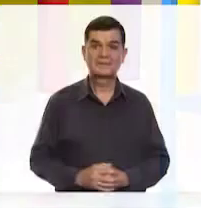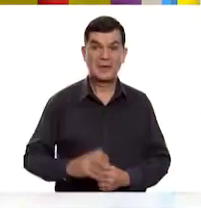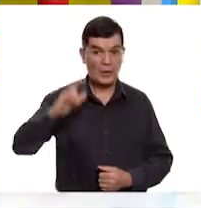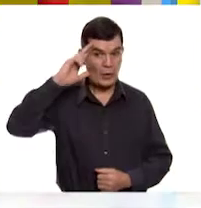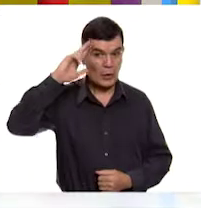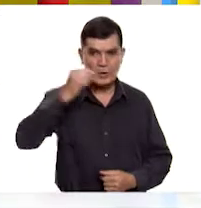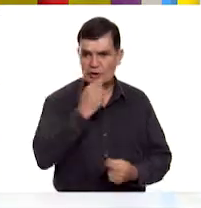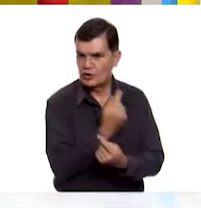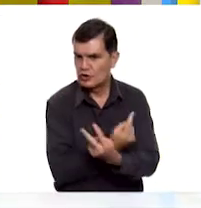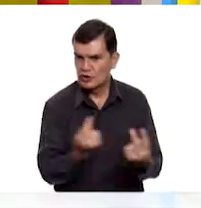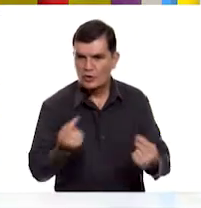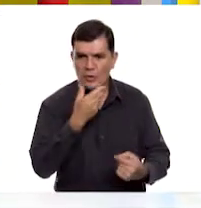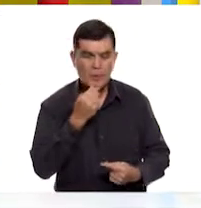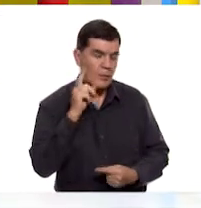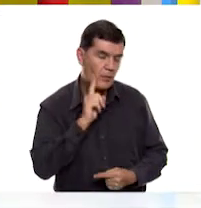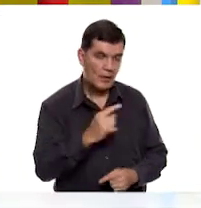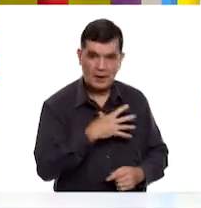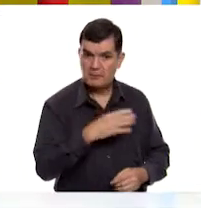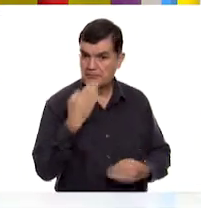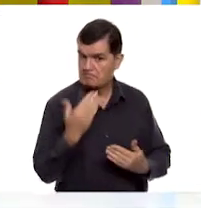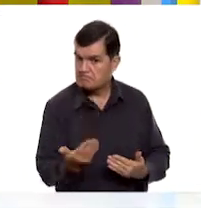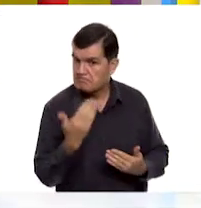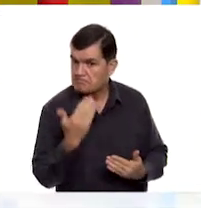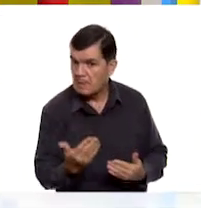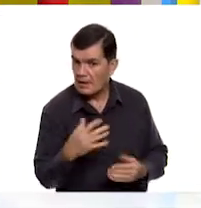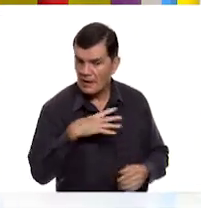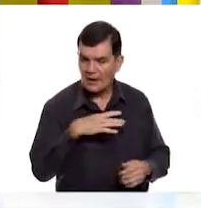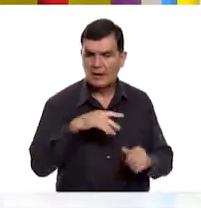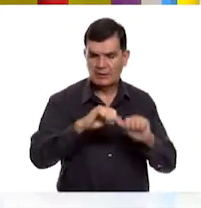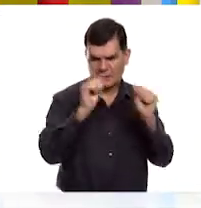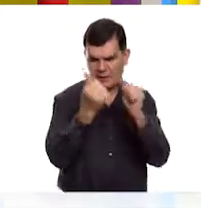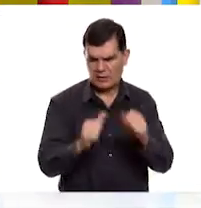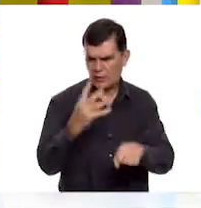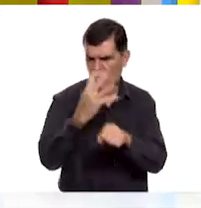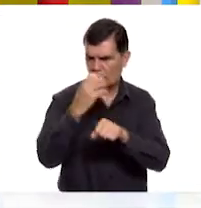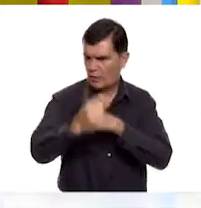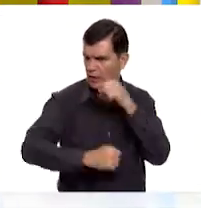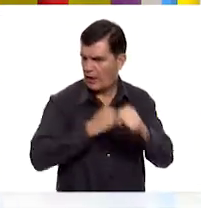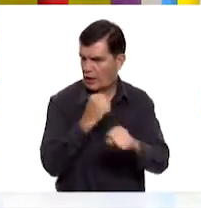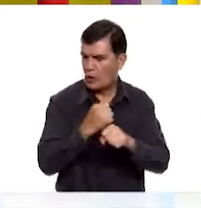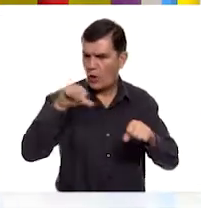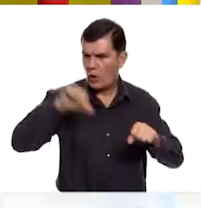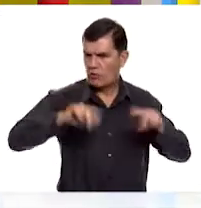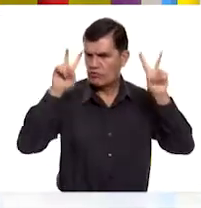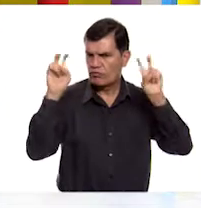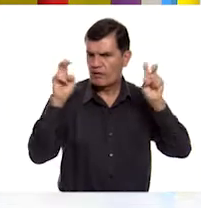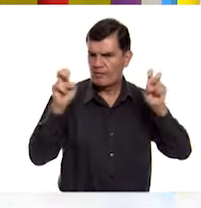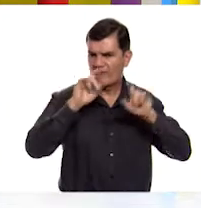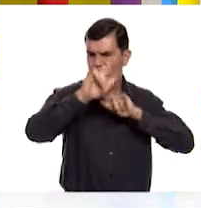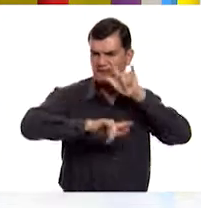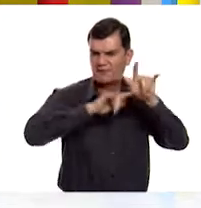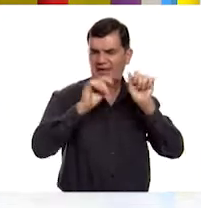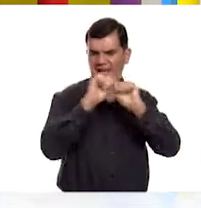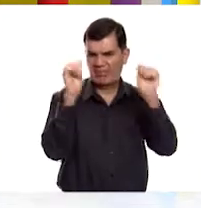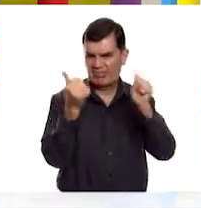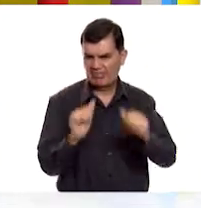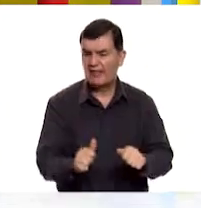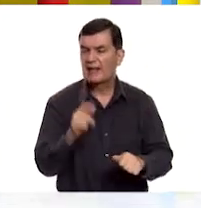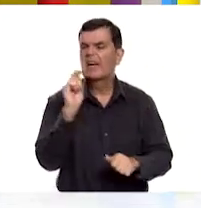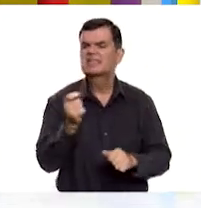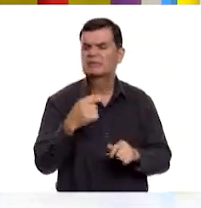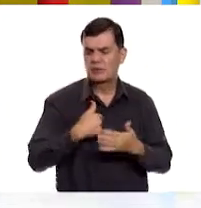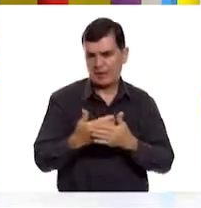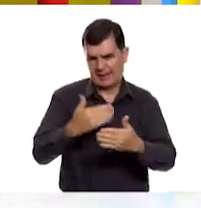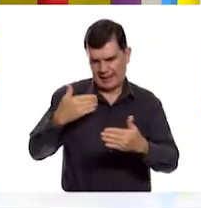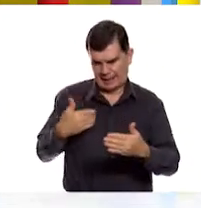¡Hola, niños y niños! ¿Cómo están? Bienvenidos a su asignatura de Artes de Cuarto Grado. El tema de hoy es la Feria del Arte. ¿Lo que les parece si